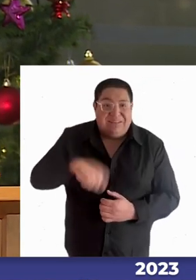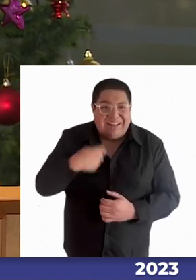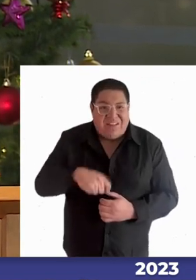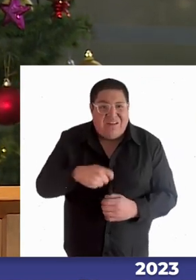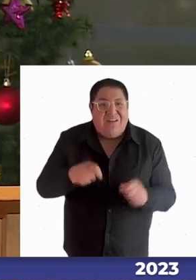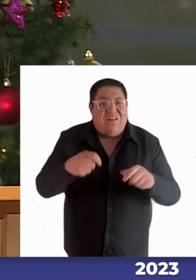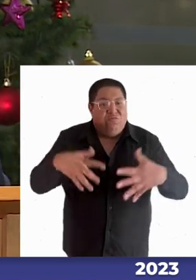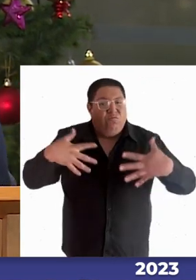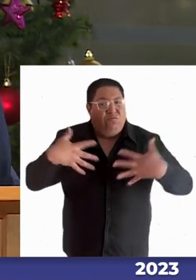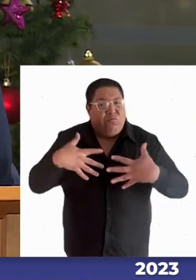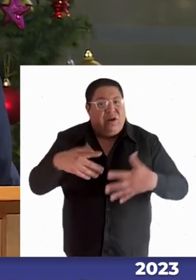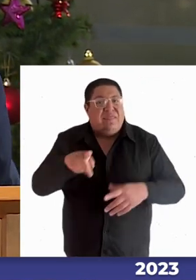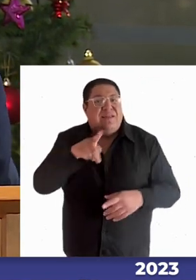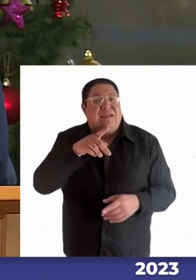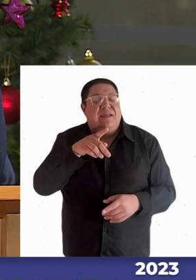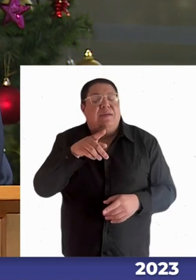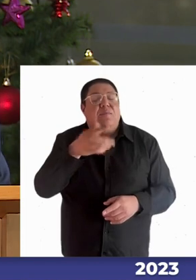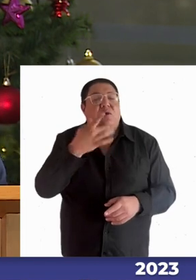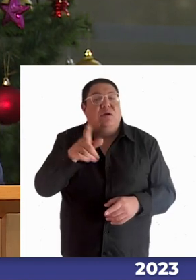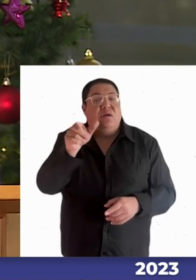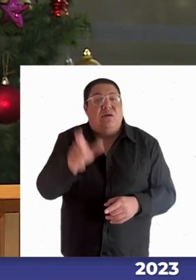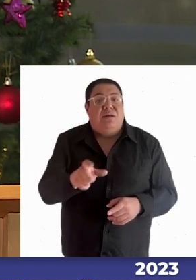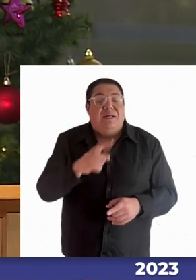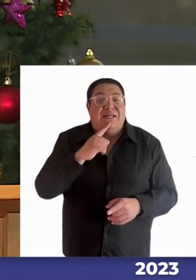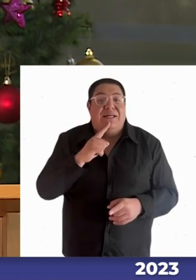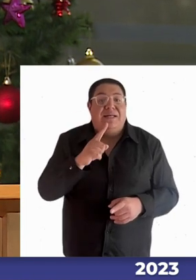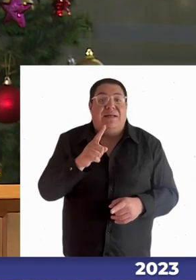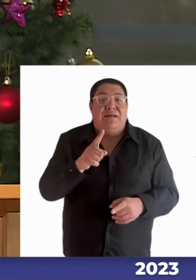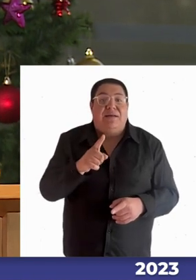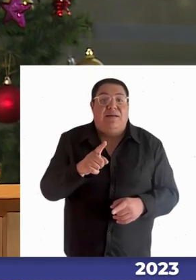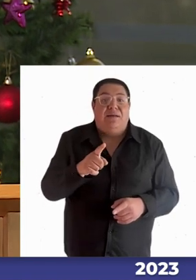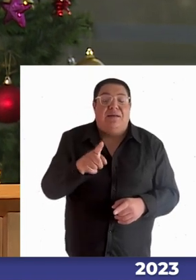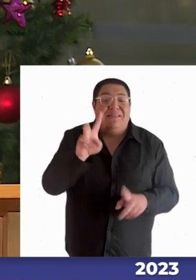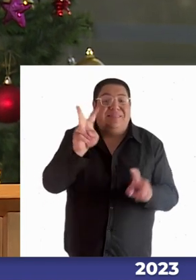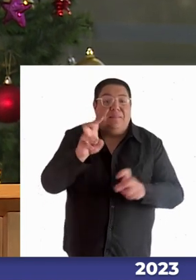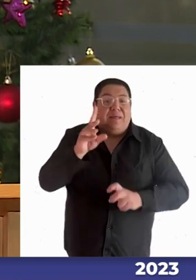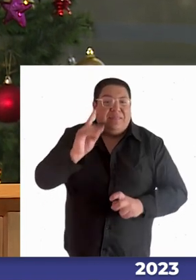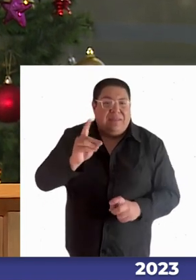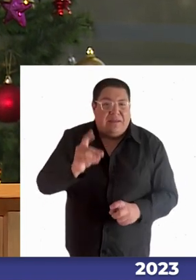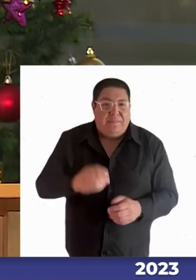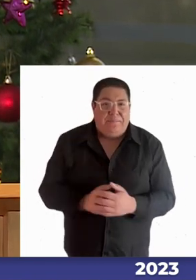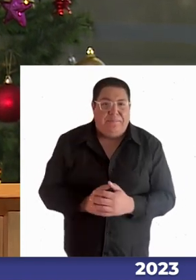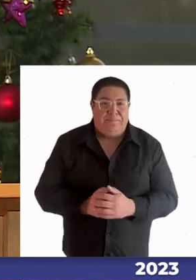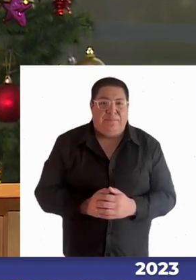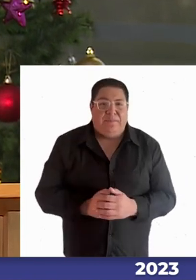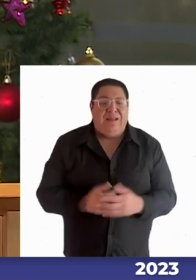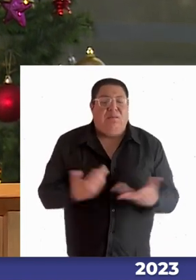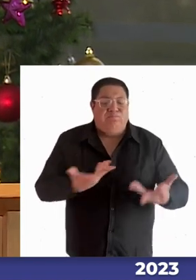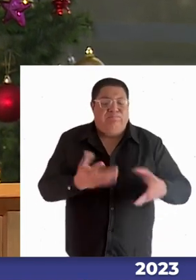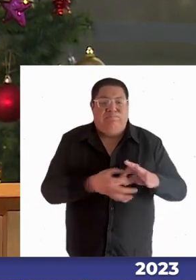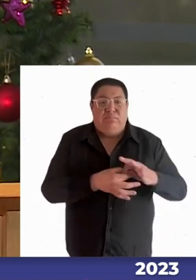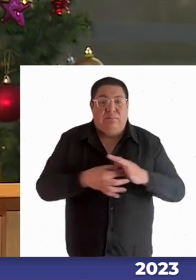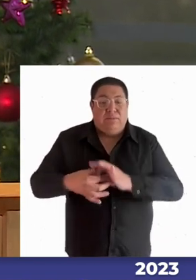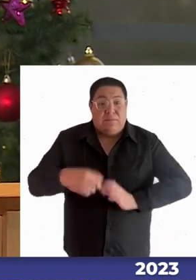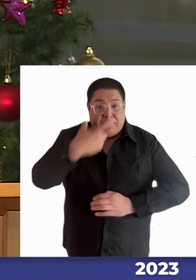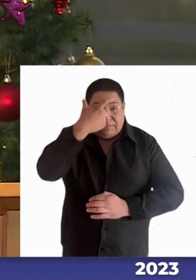potente fue justamente a propósito de iniciativas vinculadas a la discapacidad donde uno que para mí por lo menos